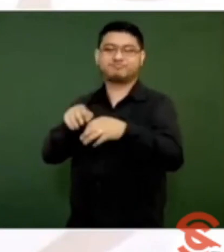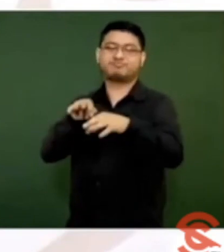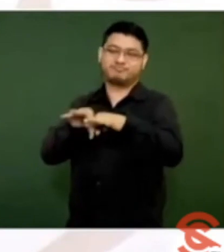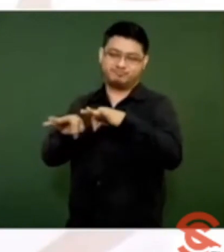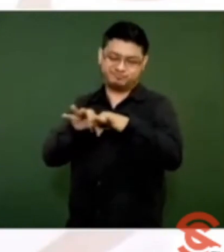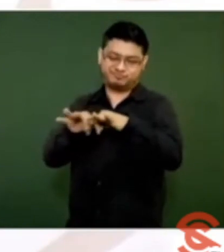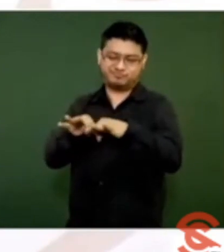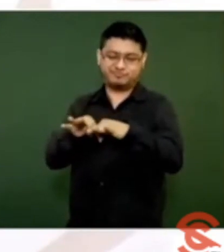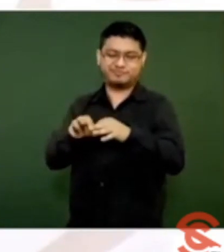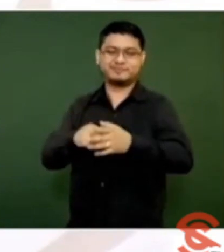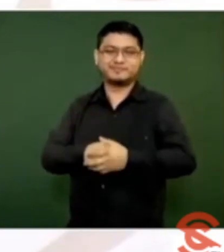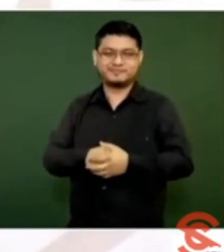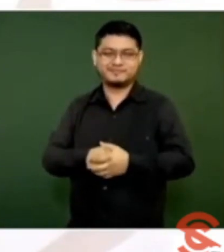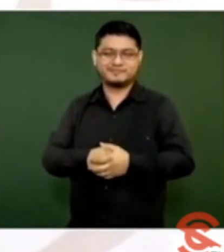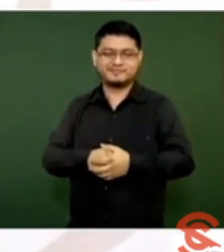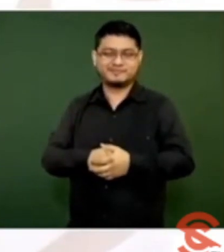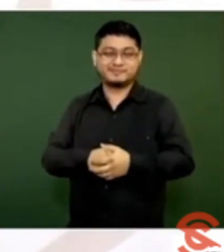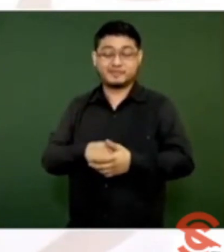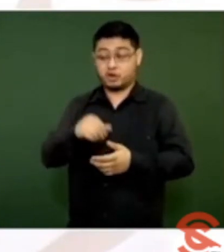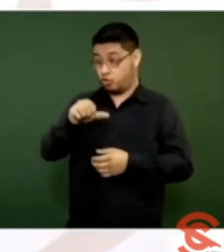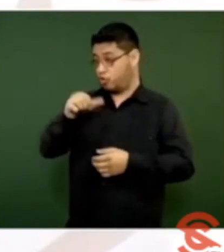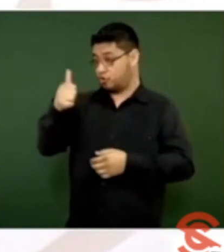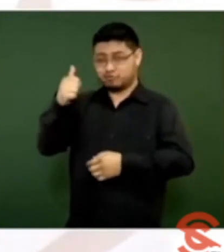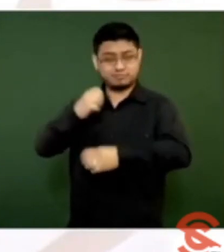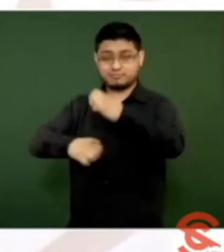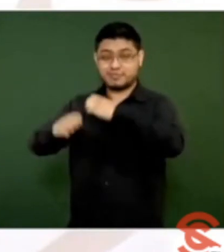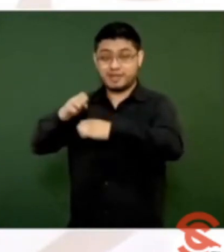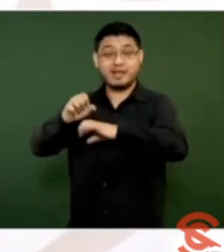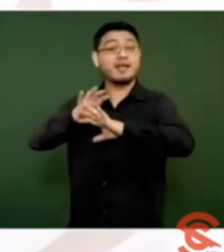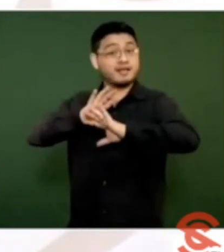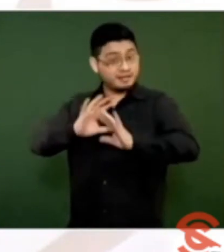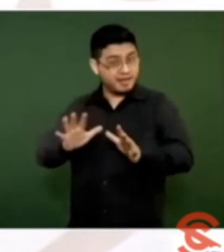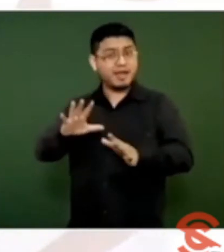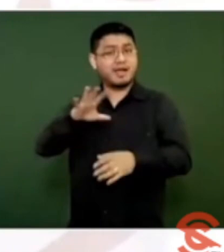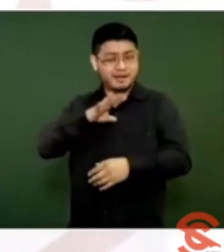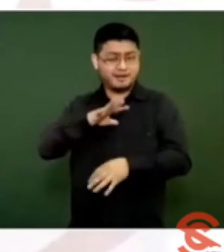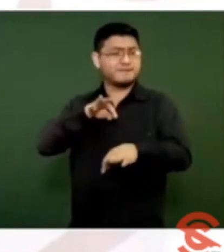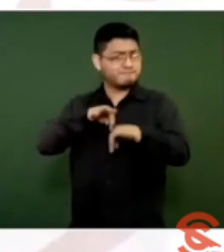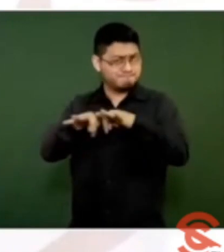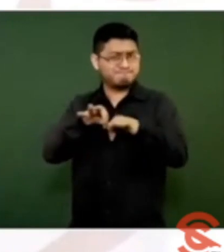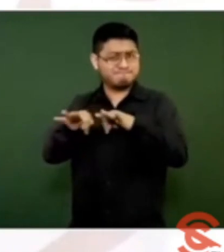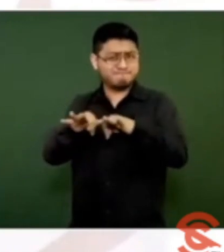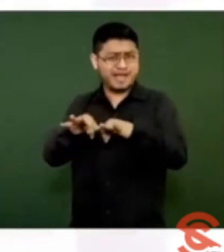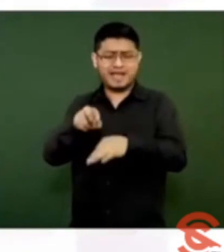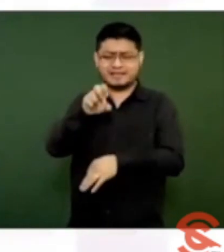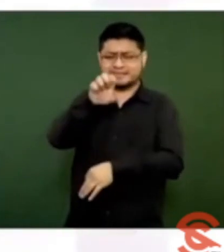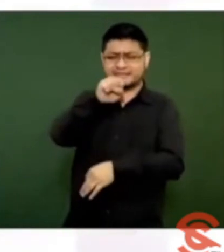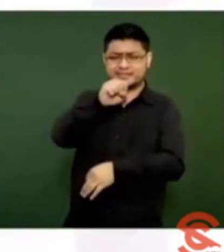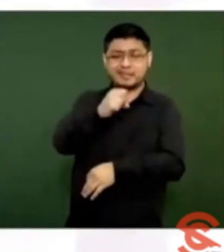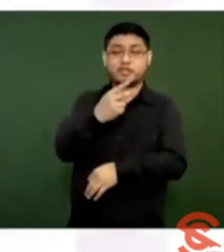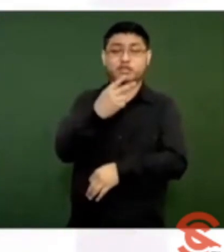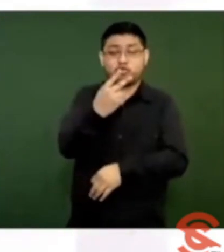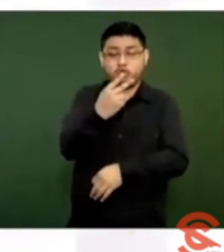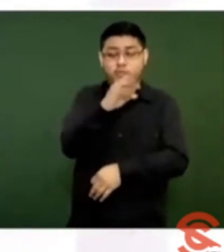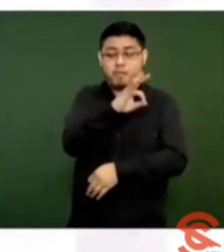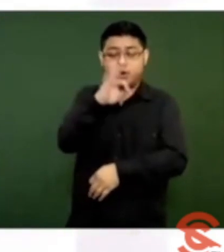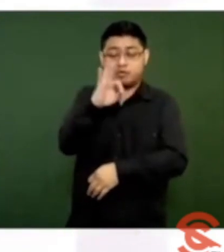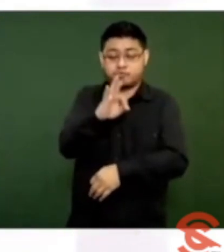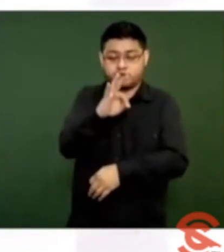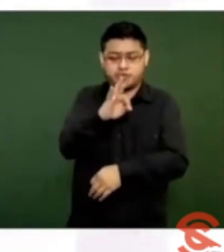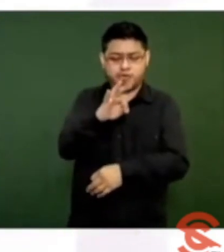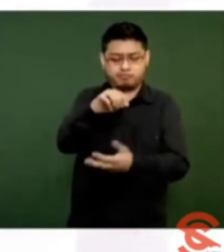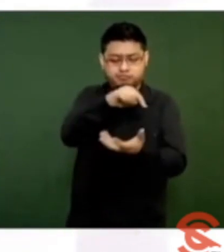empresas. O sea, ya cuentan con empleo permanente el sesenta y dos porcientos de los que